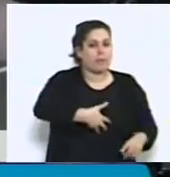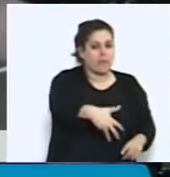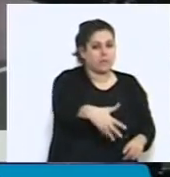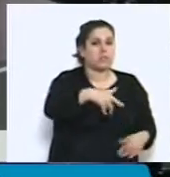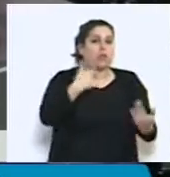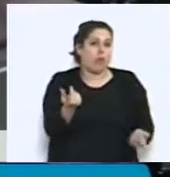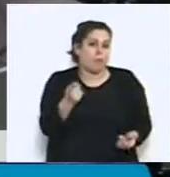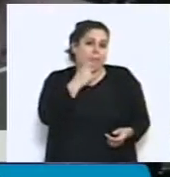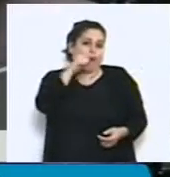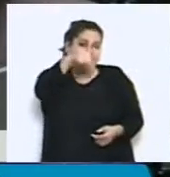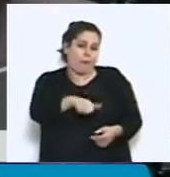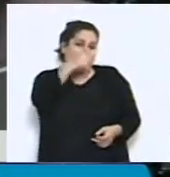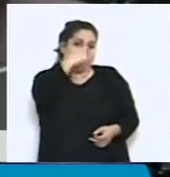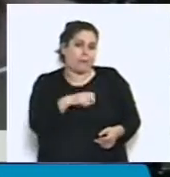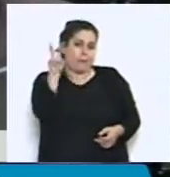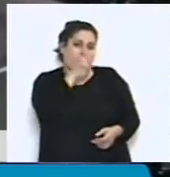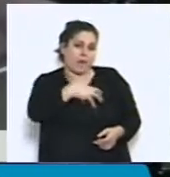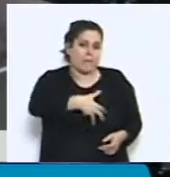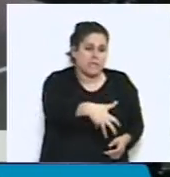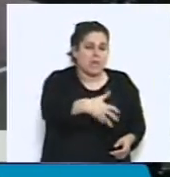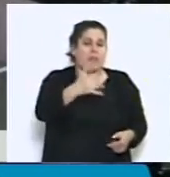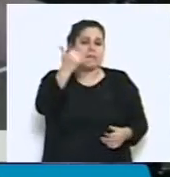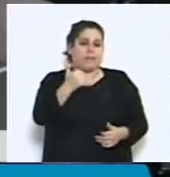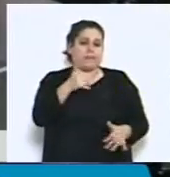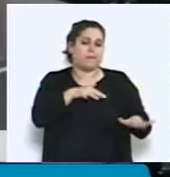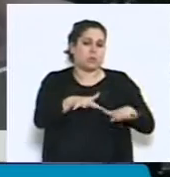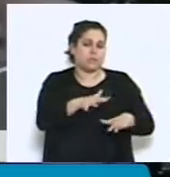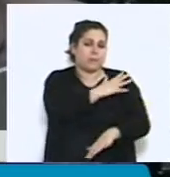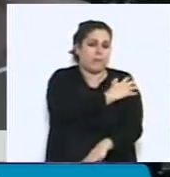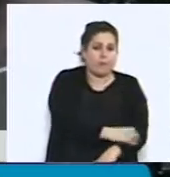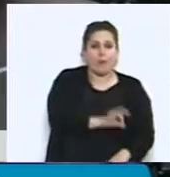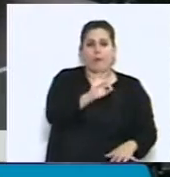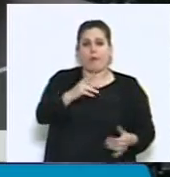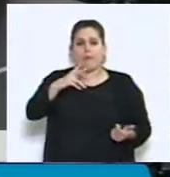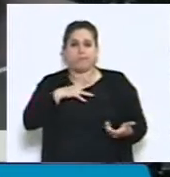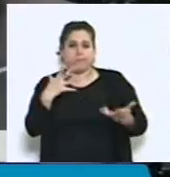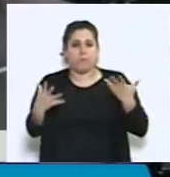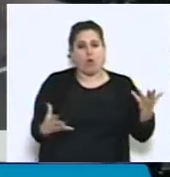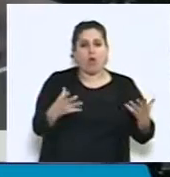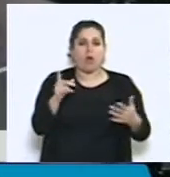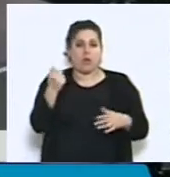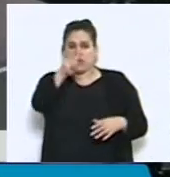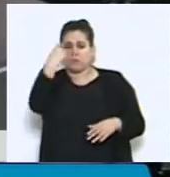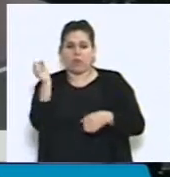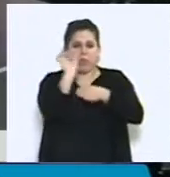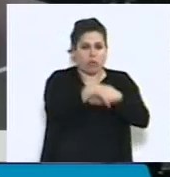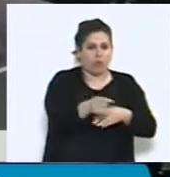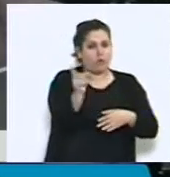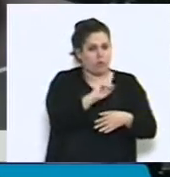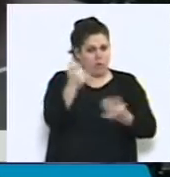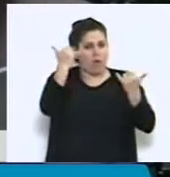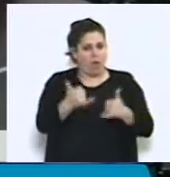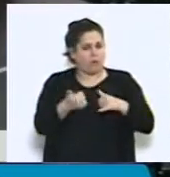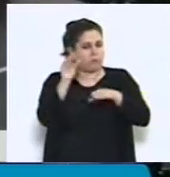embarazada, esté en la situación familiar que esté, el Estado no la desatiende, sino que le da un mínimo de